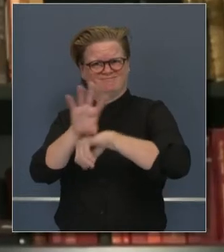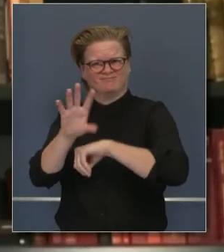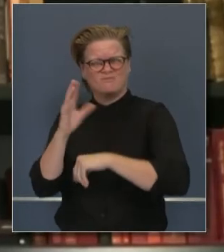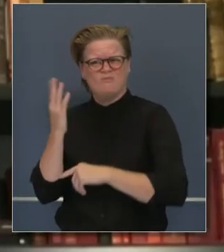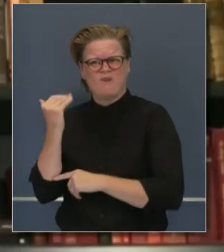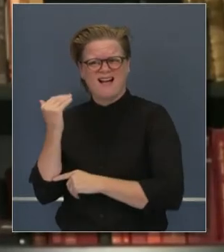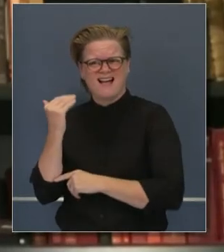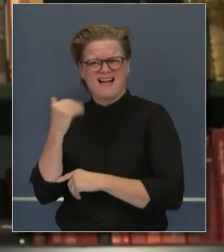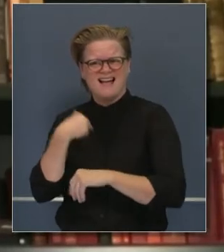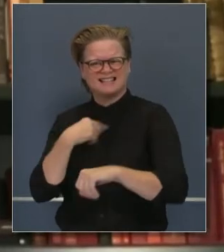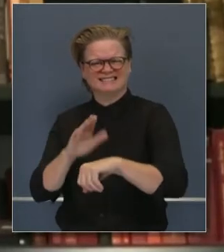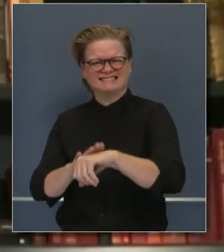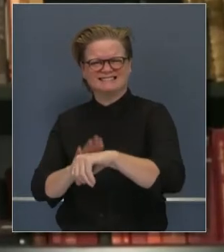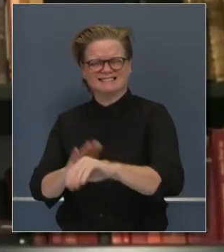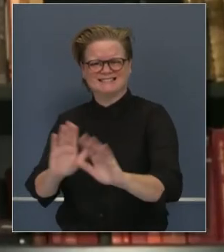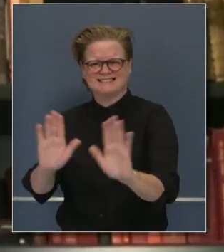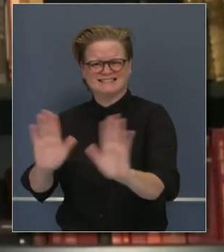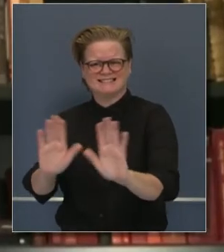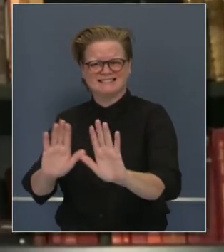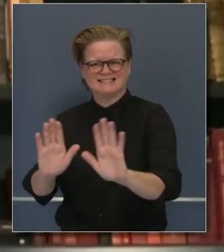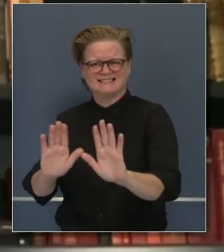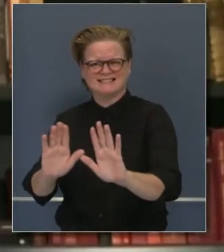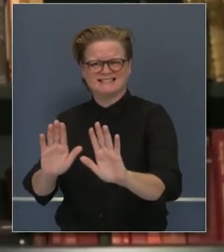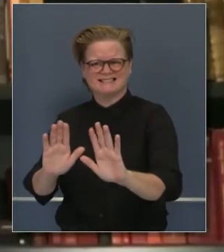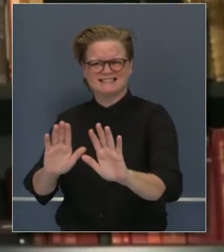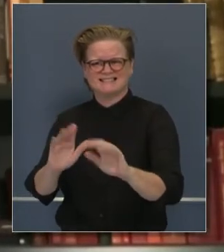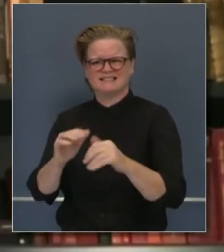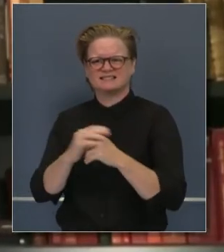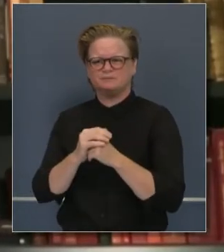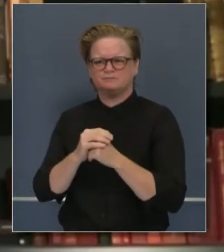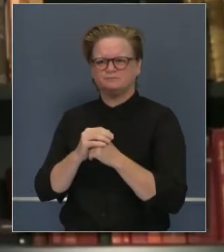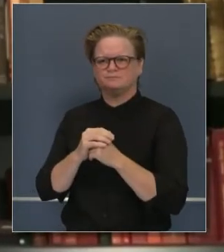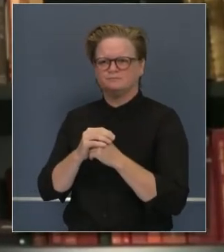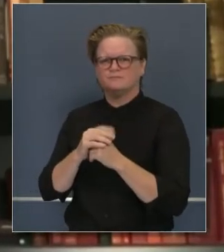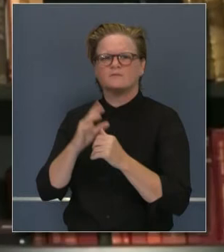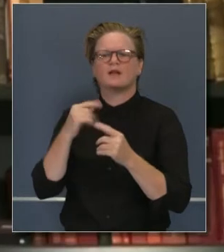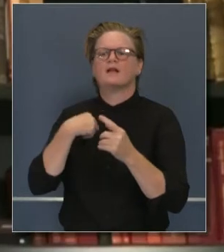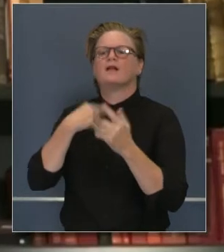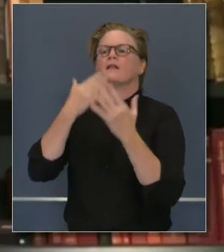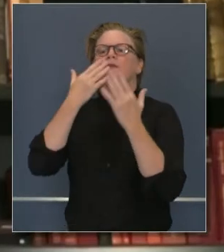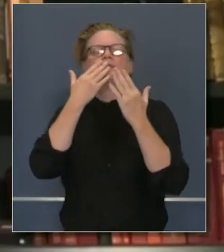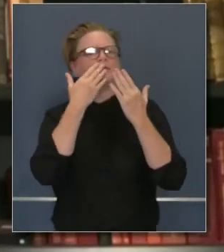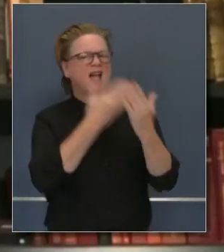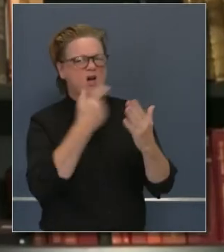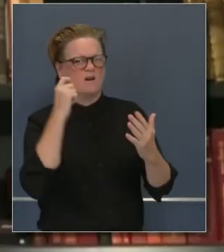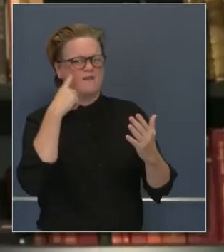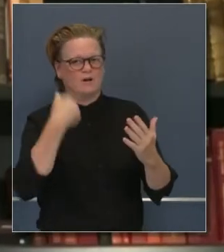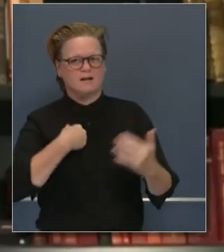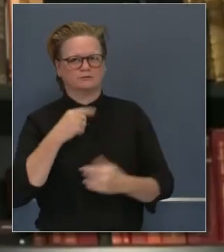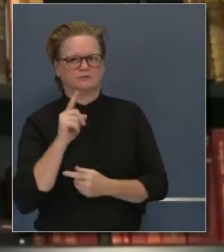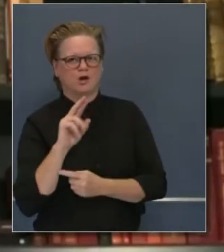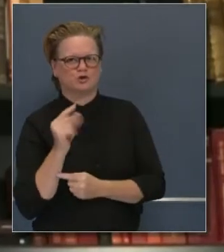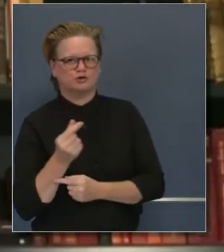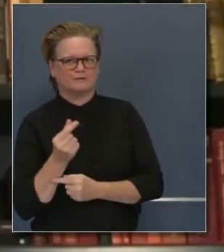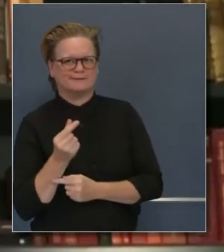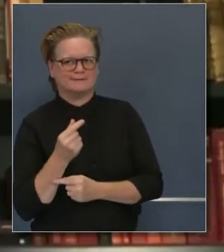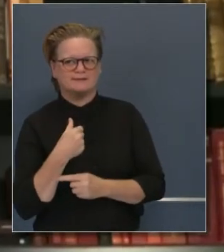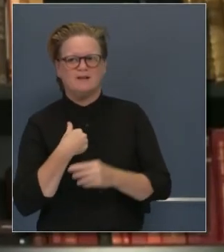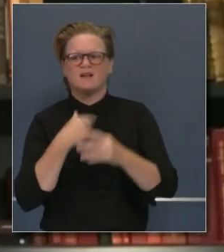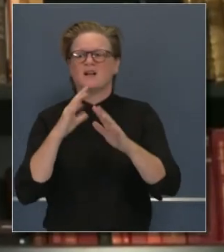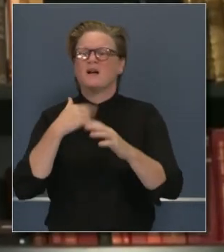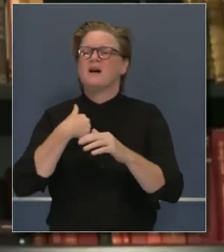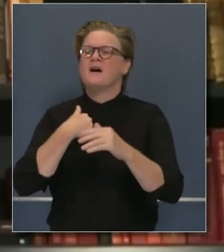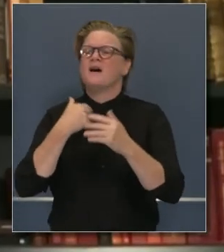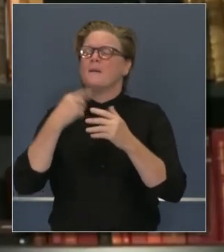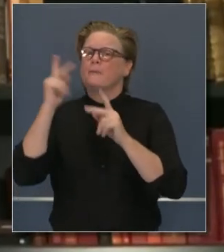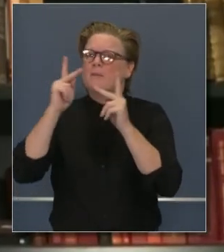esta orden o esta recomendación. Sí, gracias, gobernador. Como muchas otras partes del país, estamos preocupados